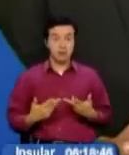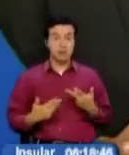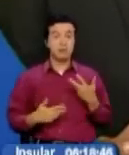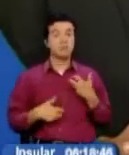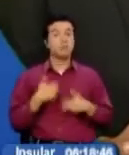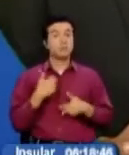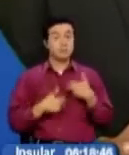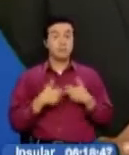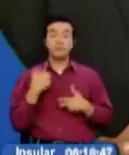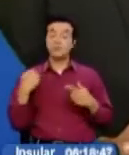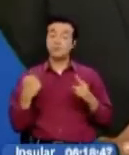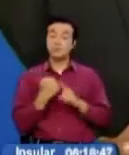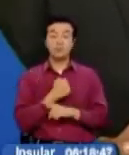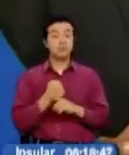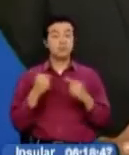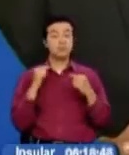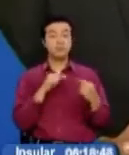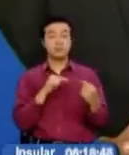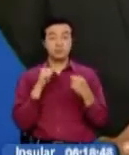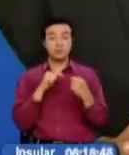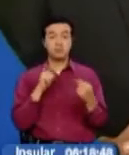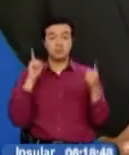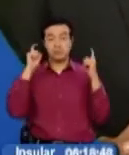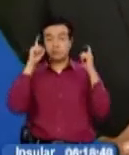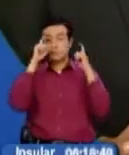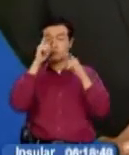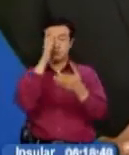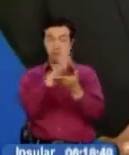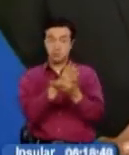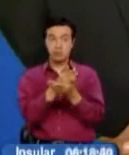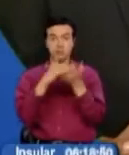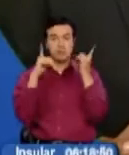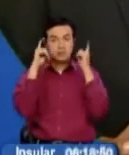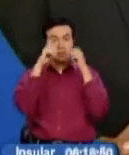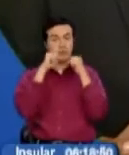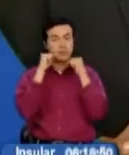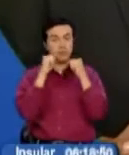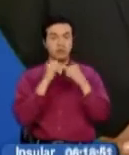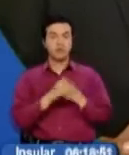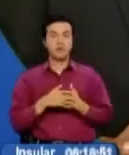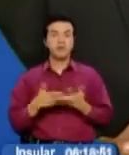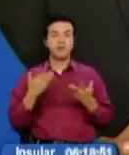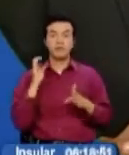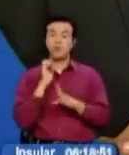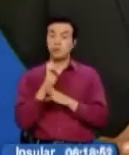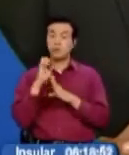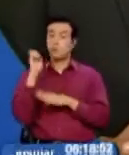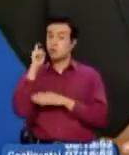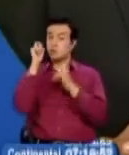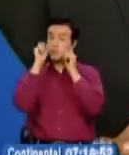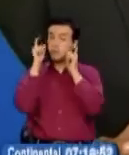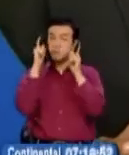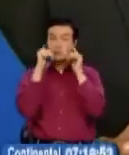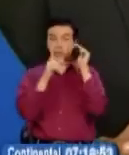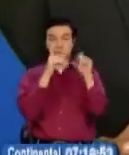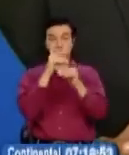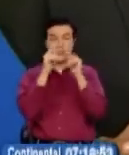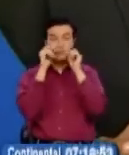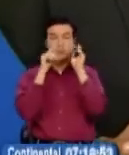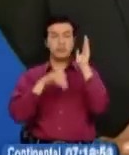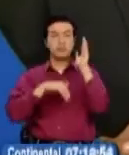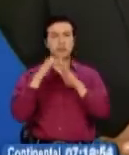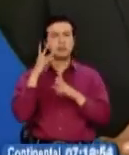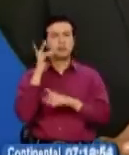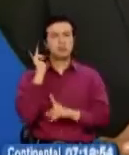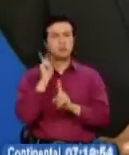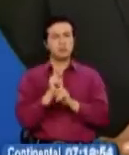rezagos de violencia que podrían ser de difícil manejo para la región. Por lo tanto, el Ecuador debe estar atento a todos estos procesos. Sobre todo,